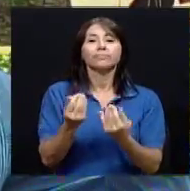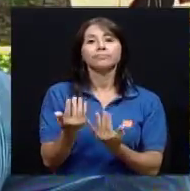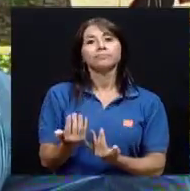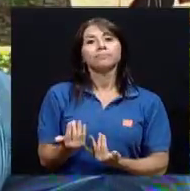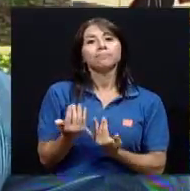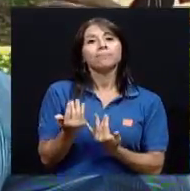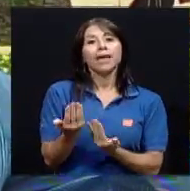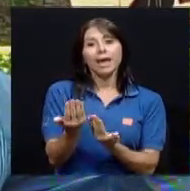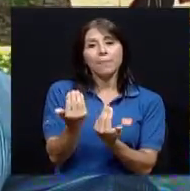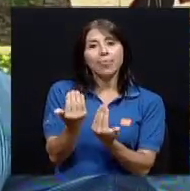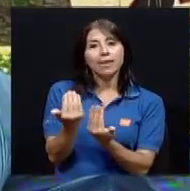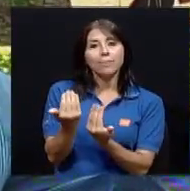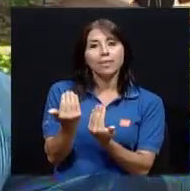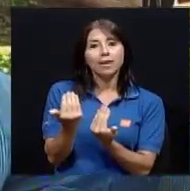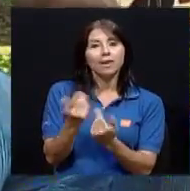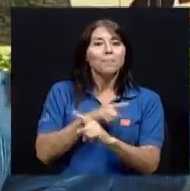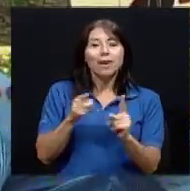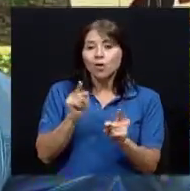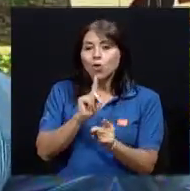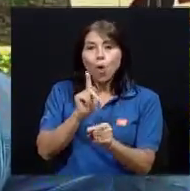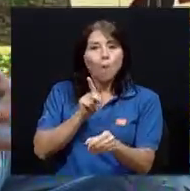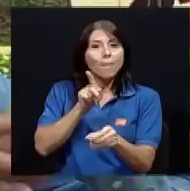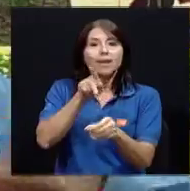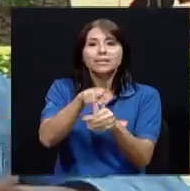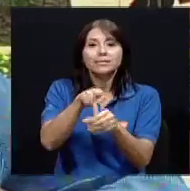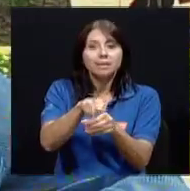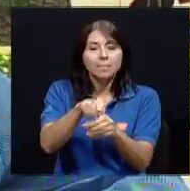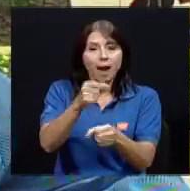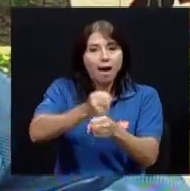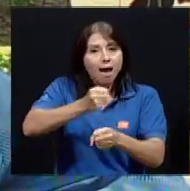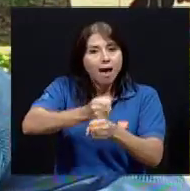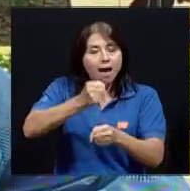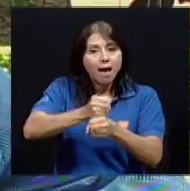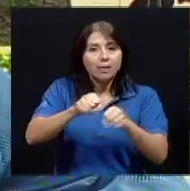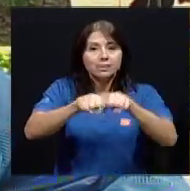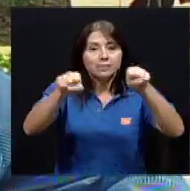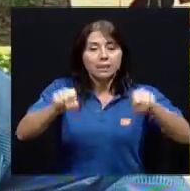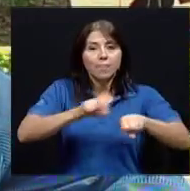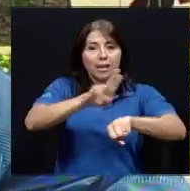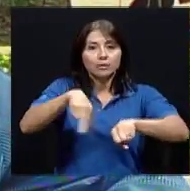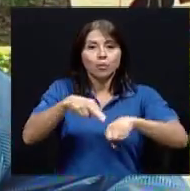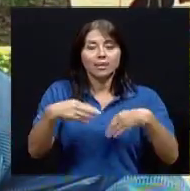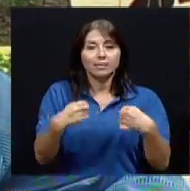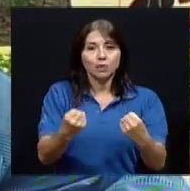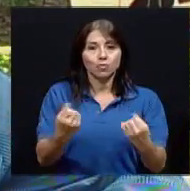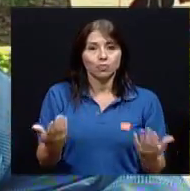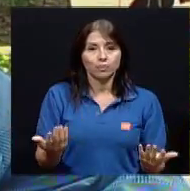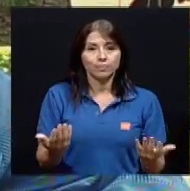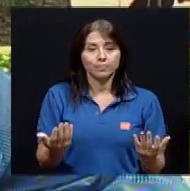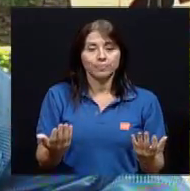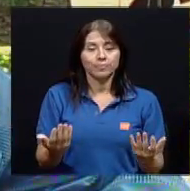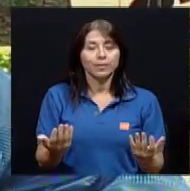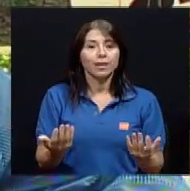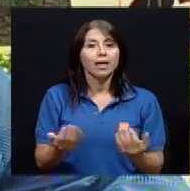no ser partícipe, digamos, de la gestión de ese sistema nacional de salud.